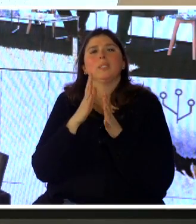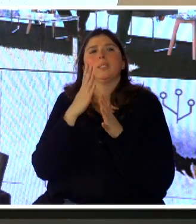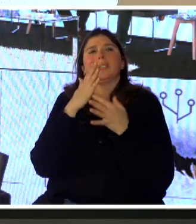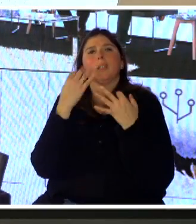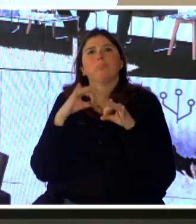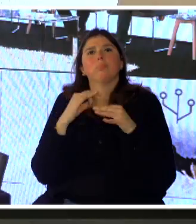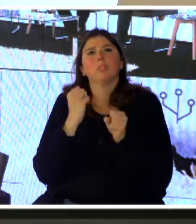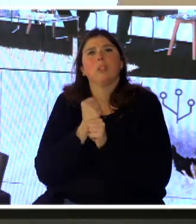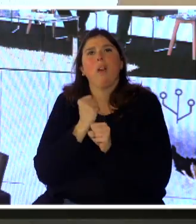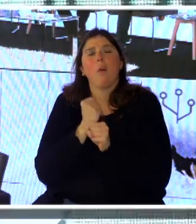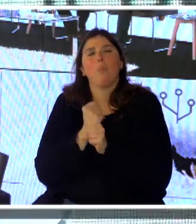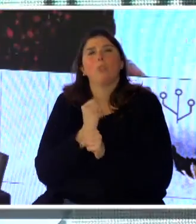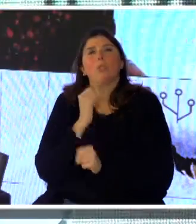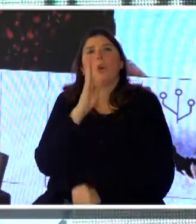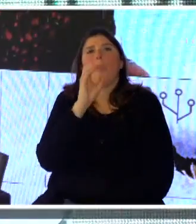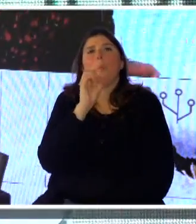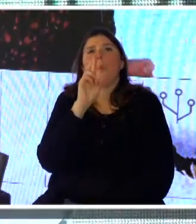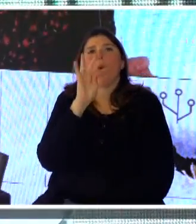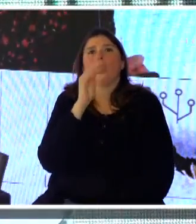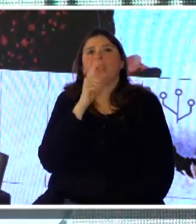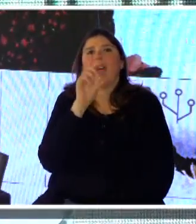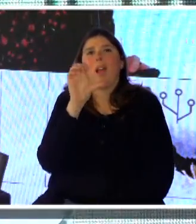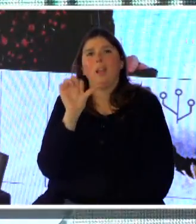estamos gestionando aquí en la Intendencia de Montevideo.